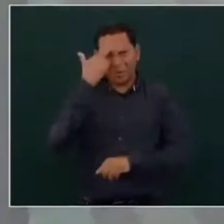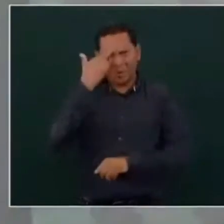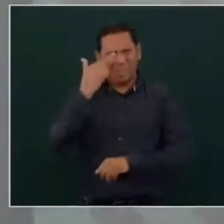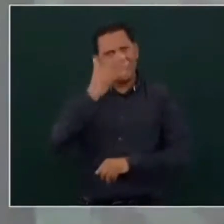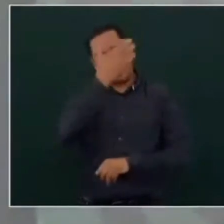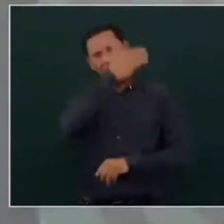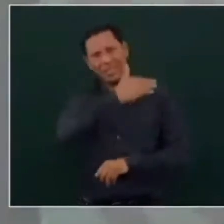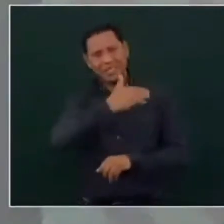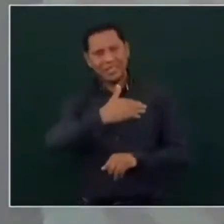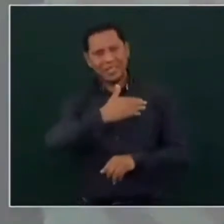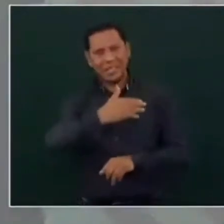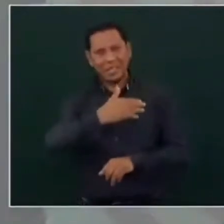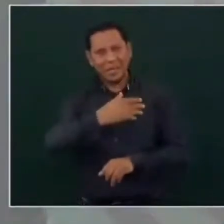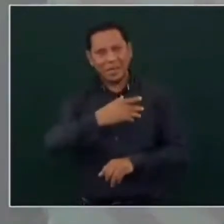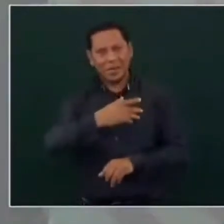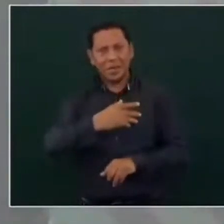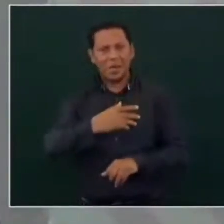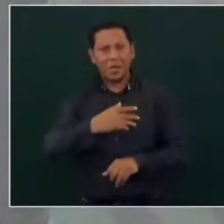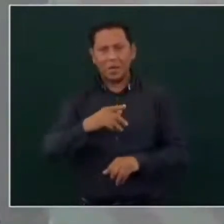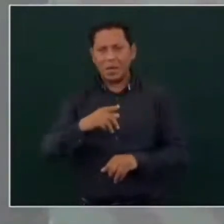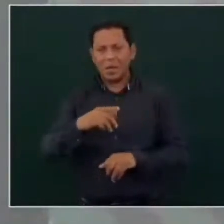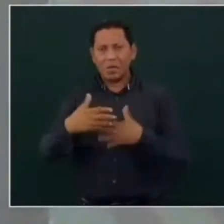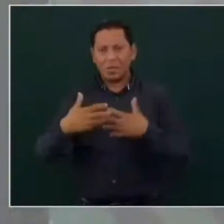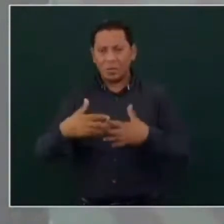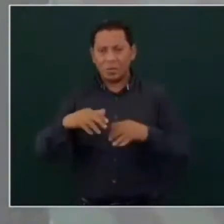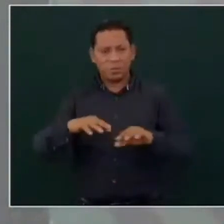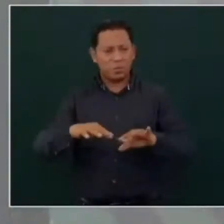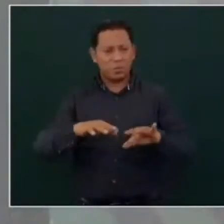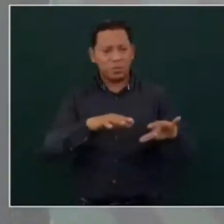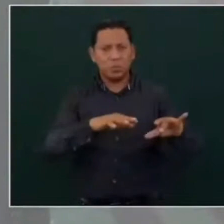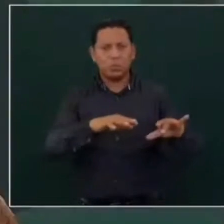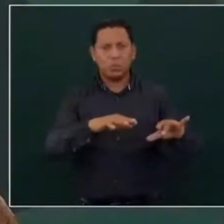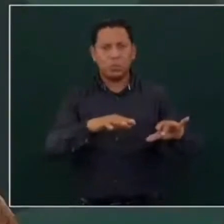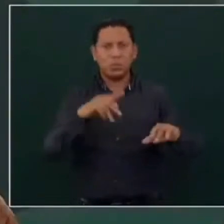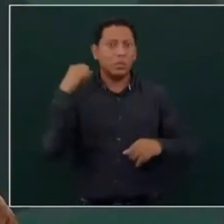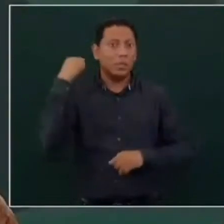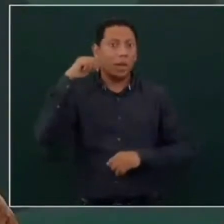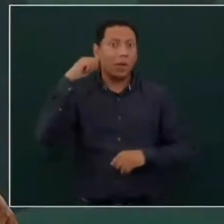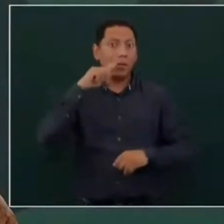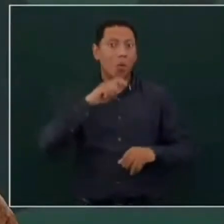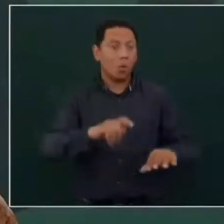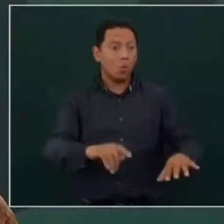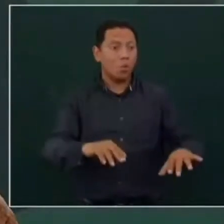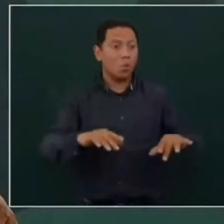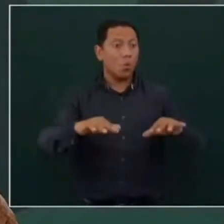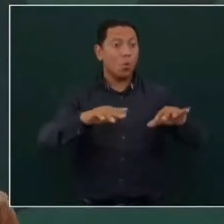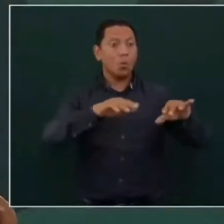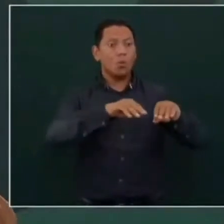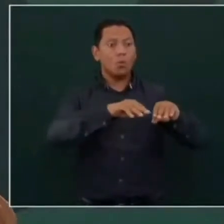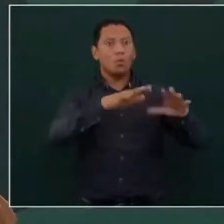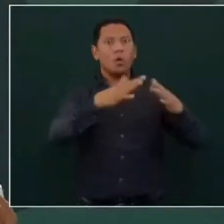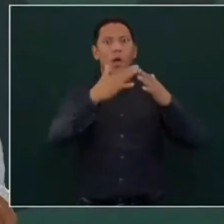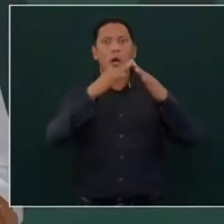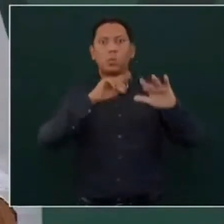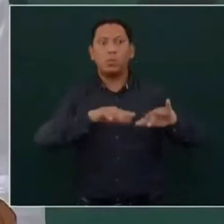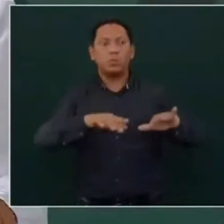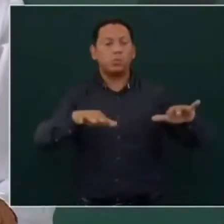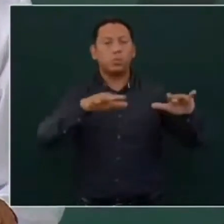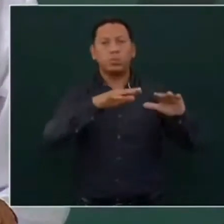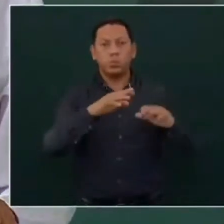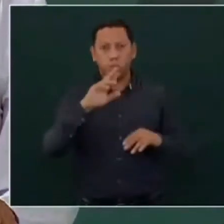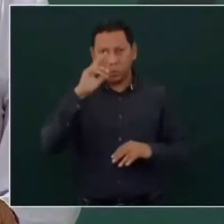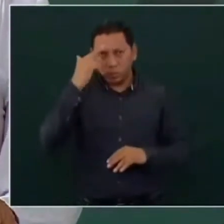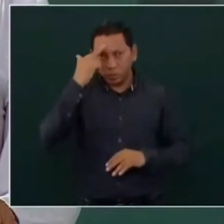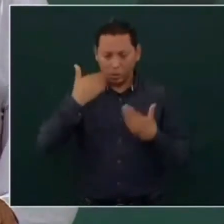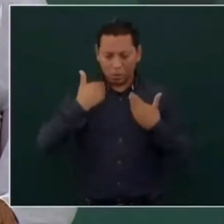Primero llegué a la presidencia y dije, no se va a volver a inundar Tabasco porque no se van a